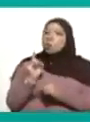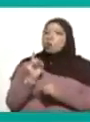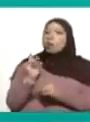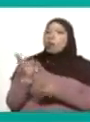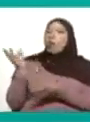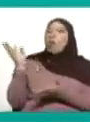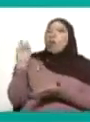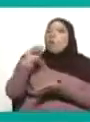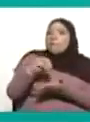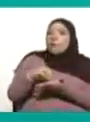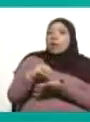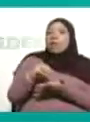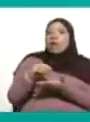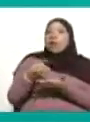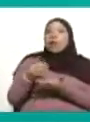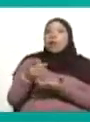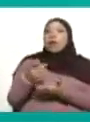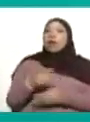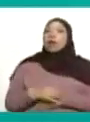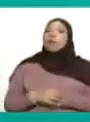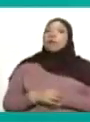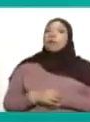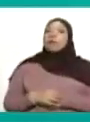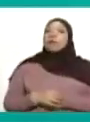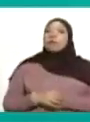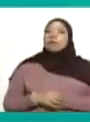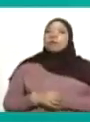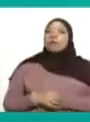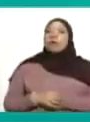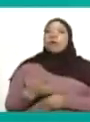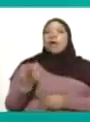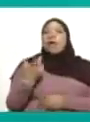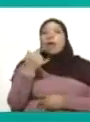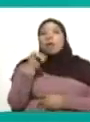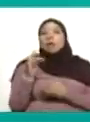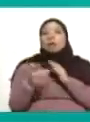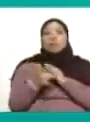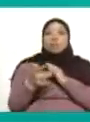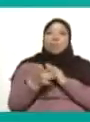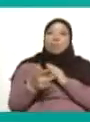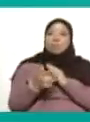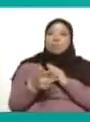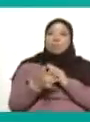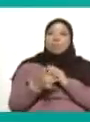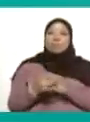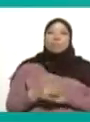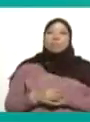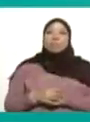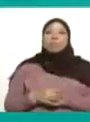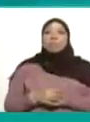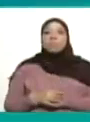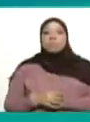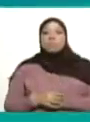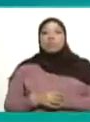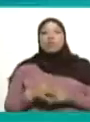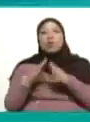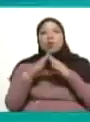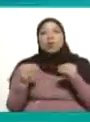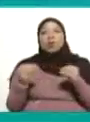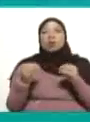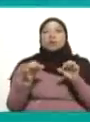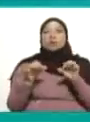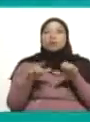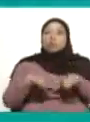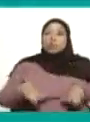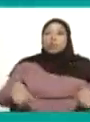volvimos al lugar y ratificamos la prohibición de construcción de estas canchas, presidente. Esto es una zona